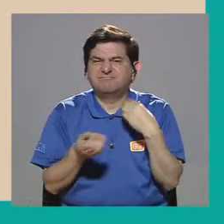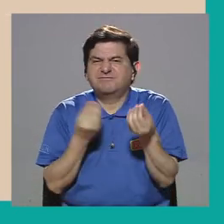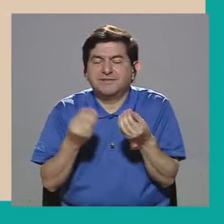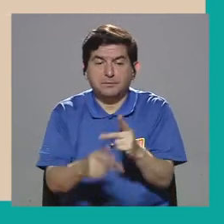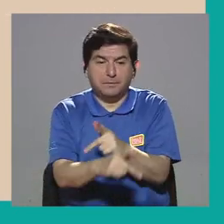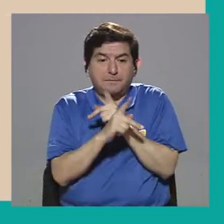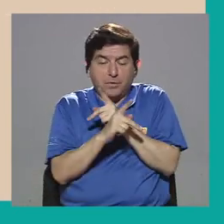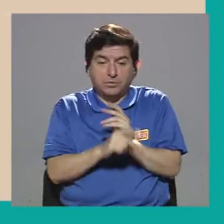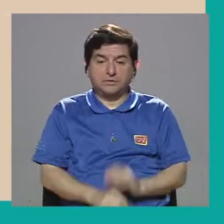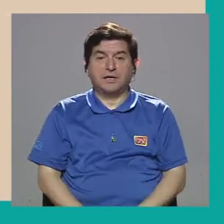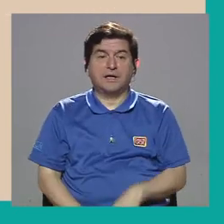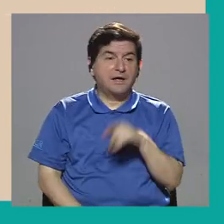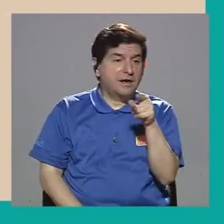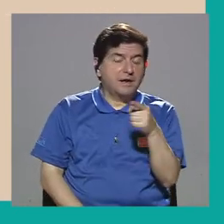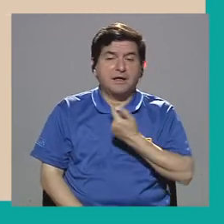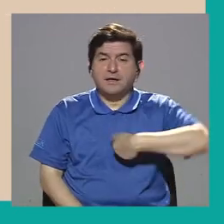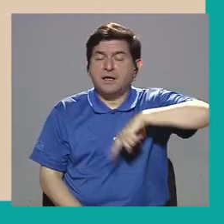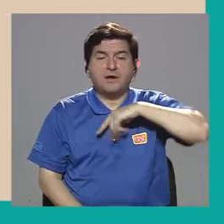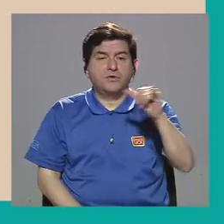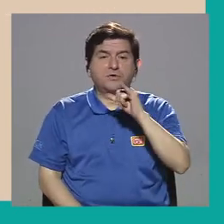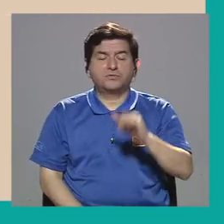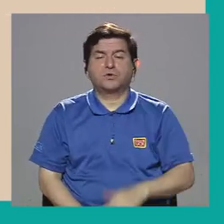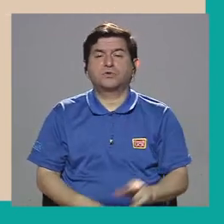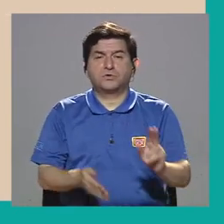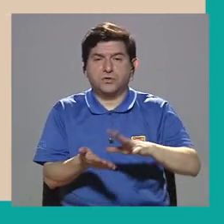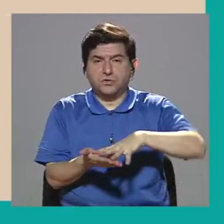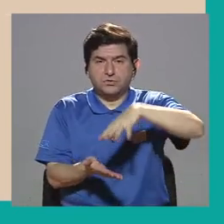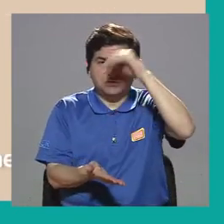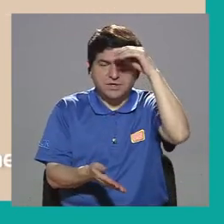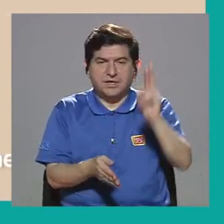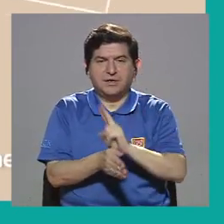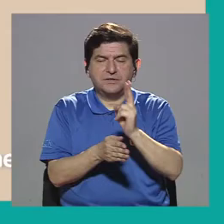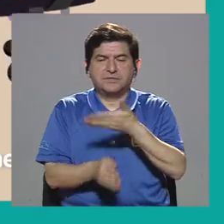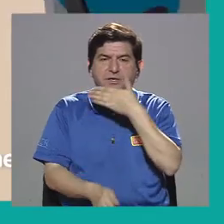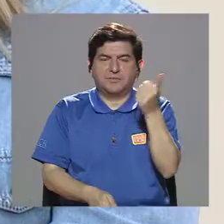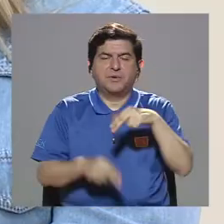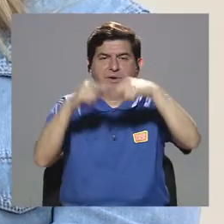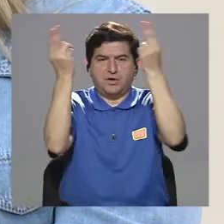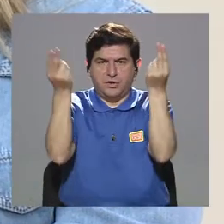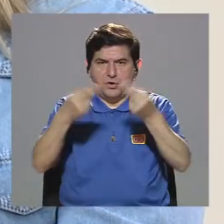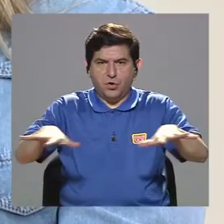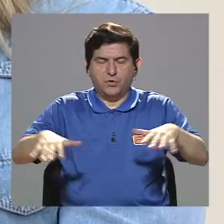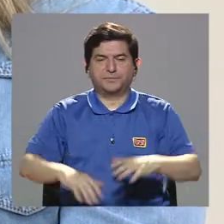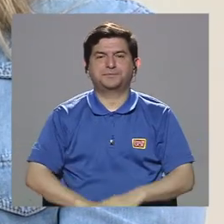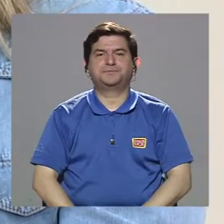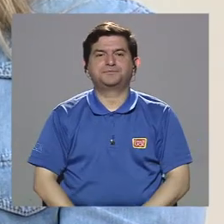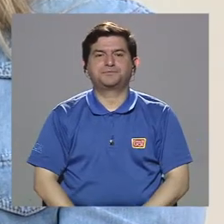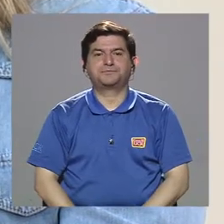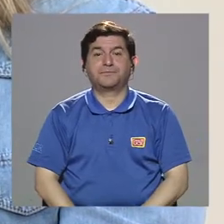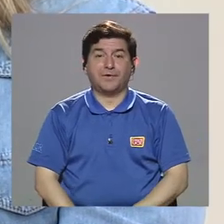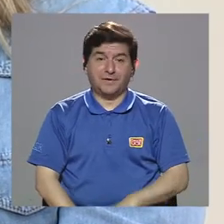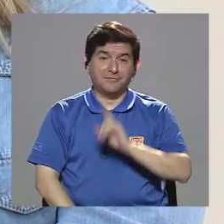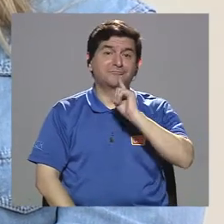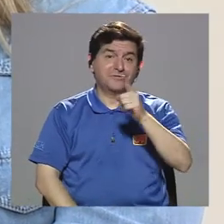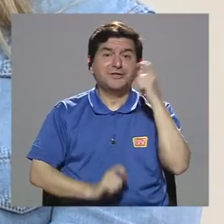nuestros chicos, para protegernos a nosotros, aprender a usar mejor el internet también? Bueno, Gabriela, diste en el punto.